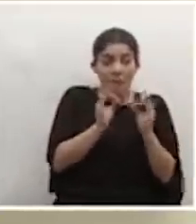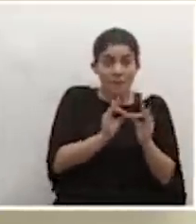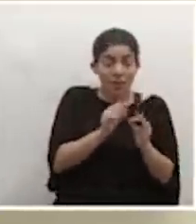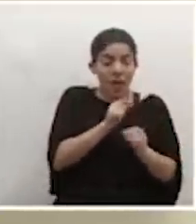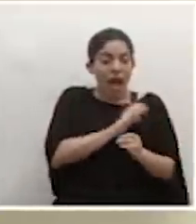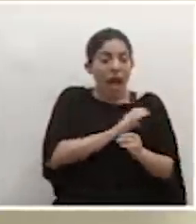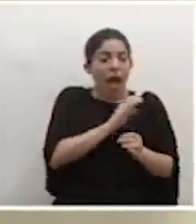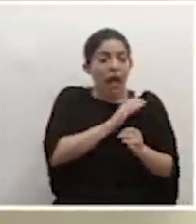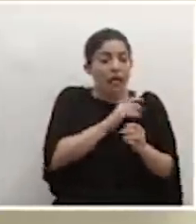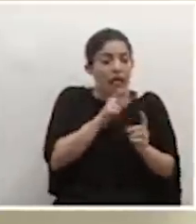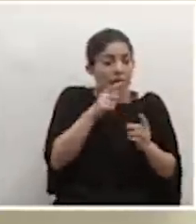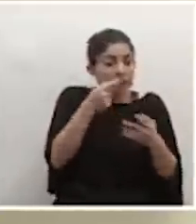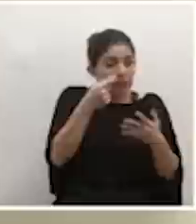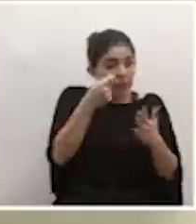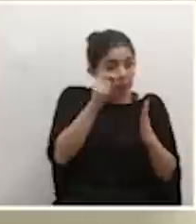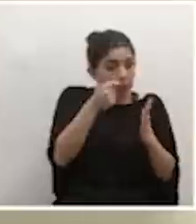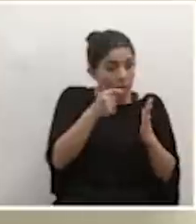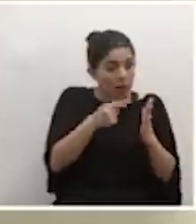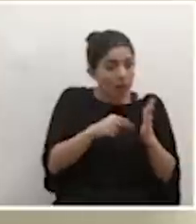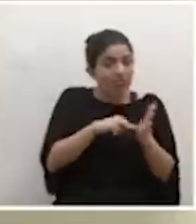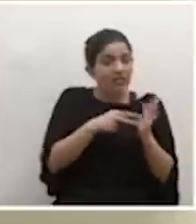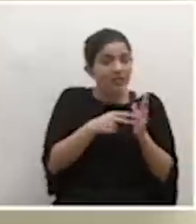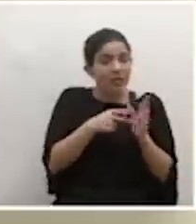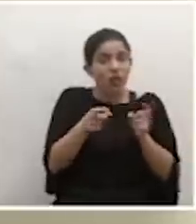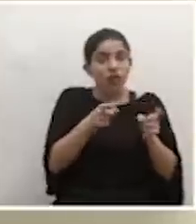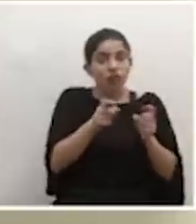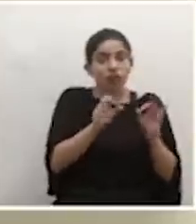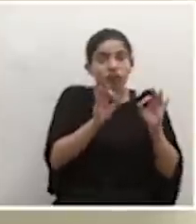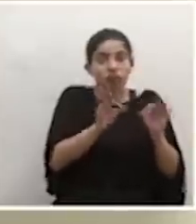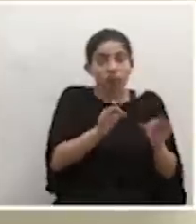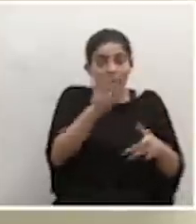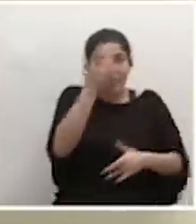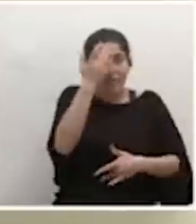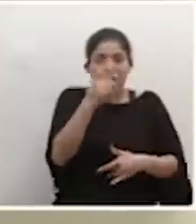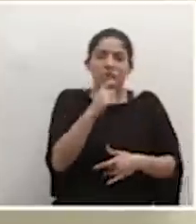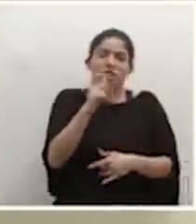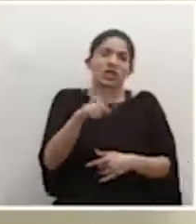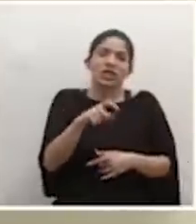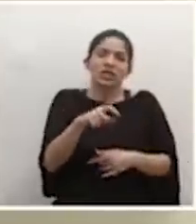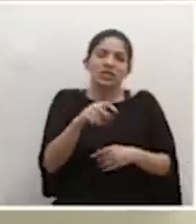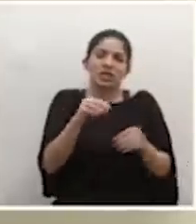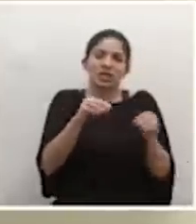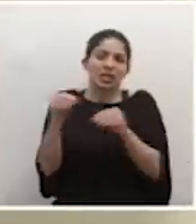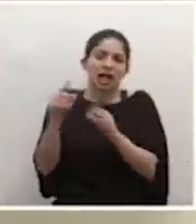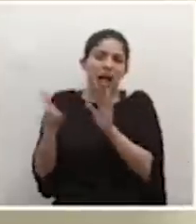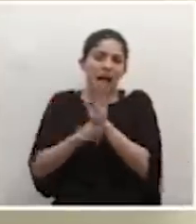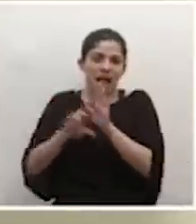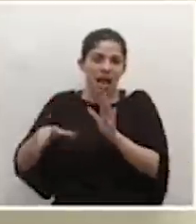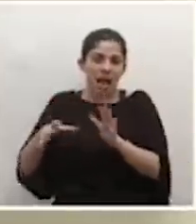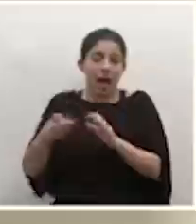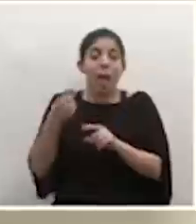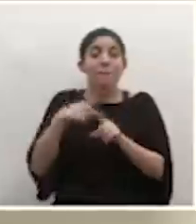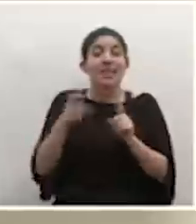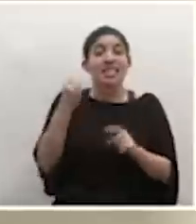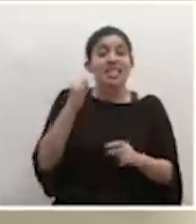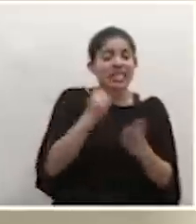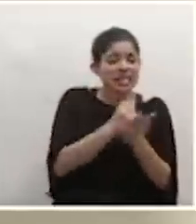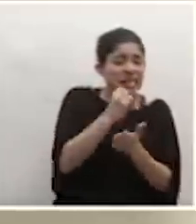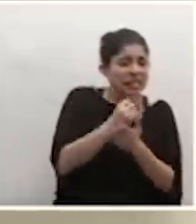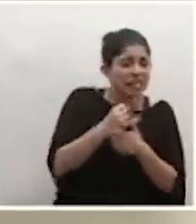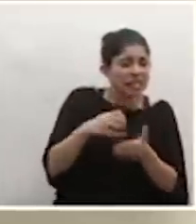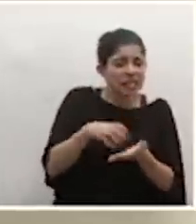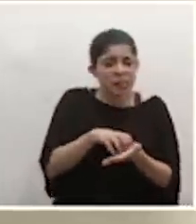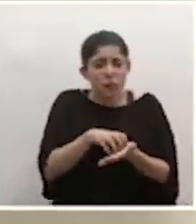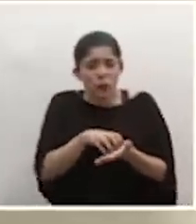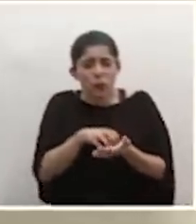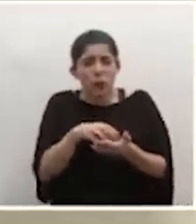que estamos hablando, de que hay una contención adecuada, no hace falta avanzar hacia la anaranjada. Si ya existen dudas y la investigación todavía tiene que